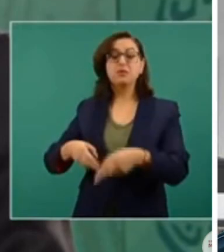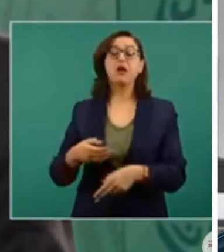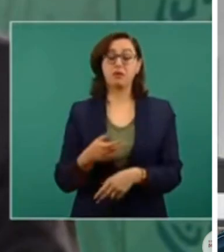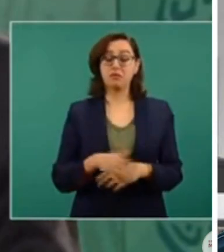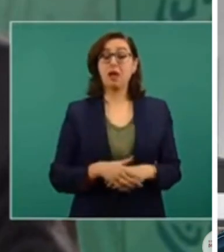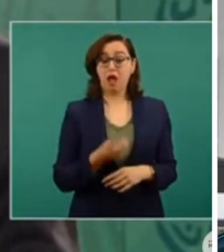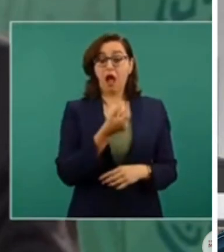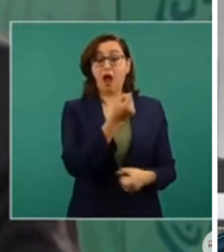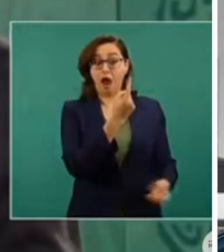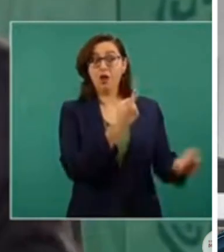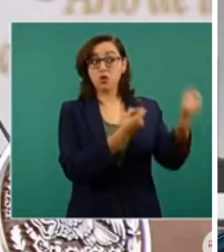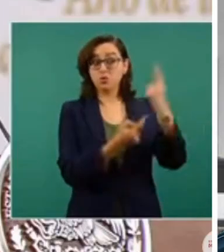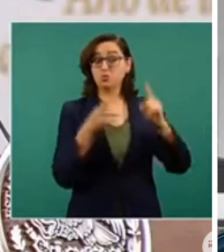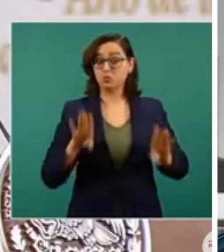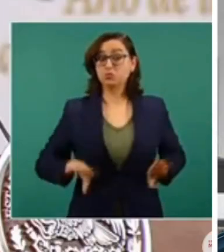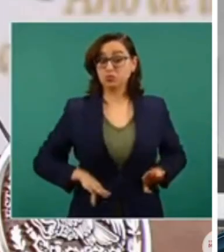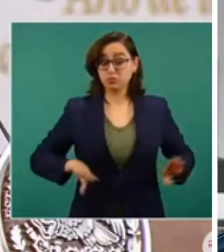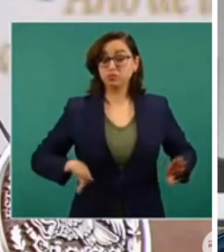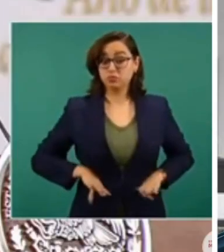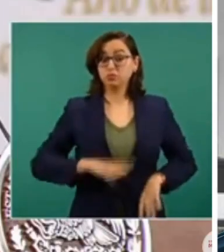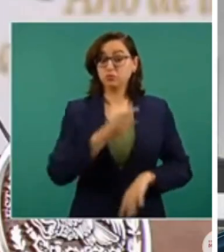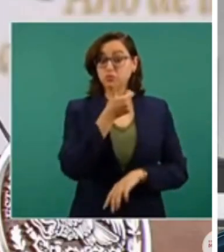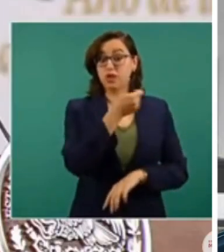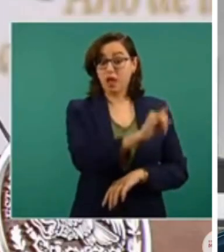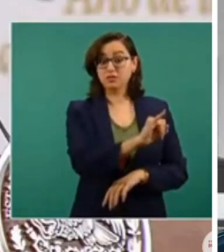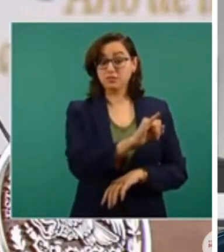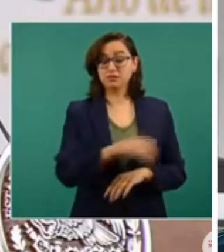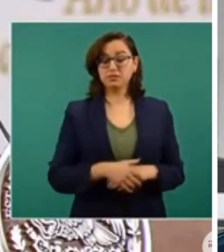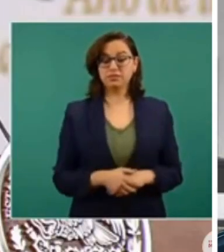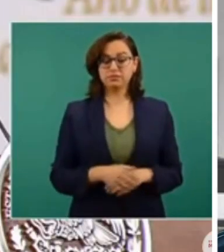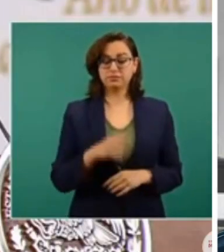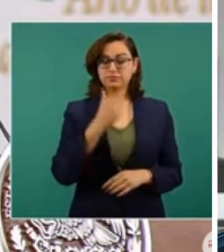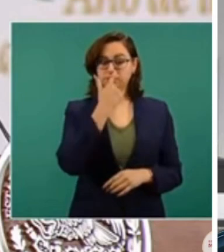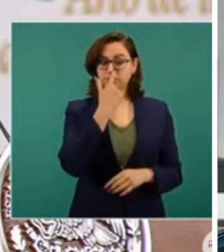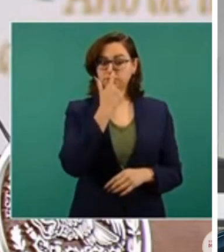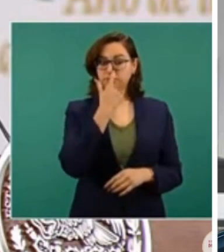Yo hasta lo dije en la reunión del G20,